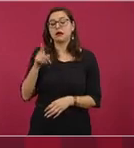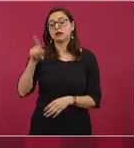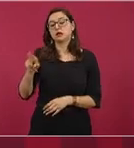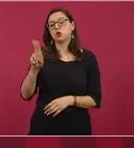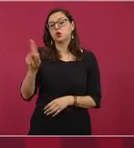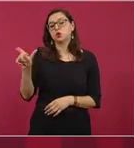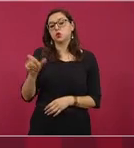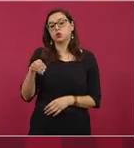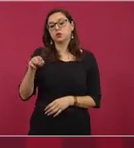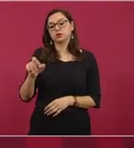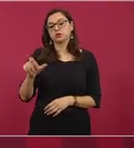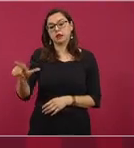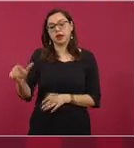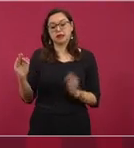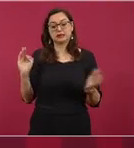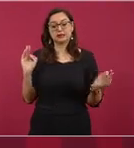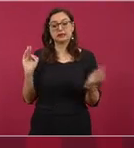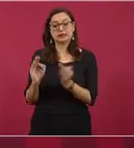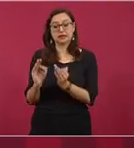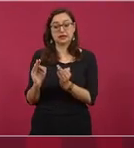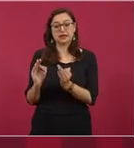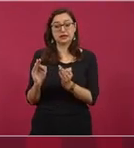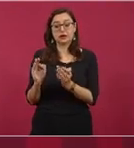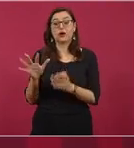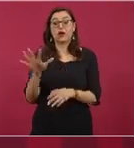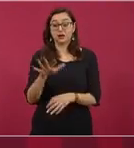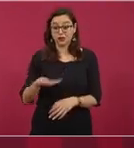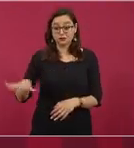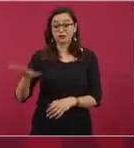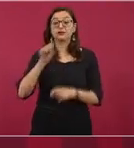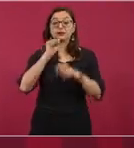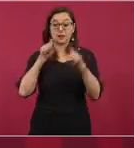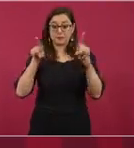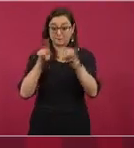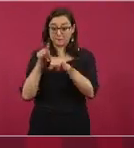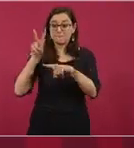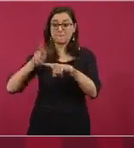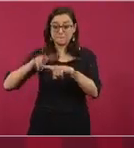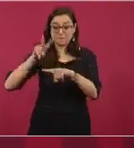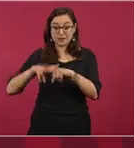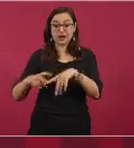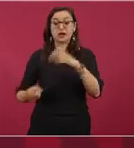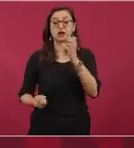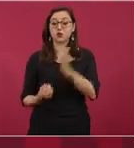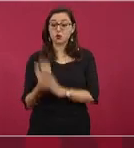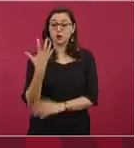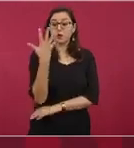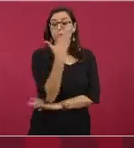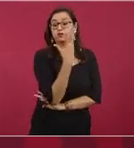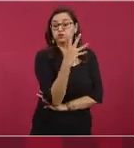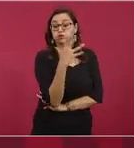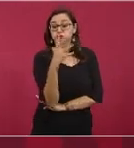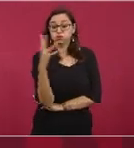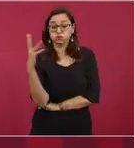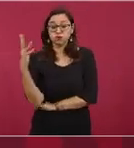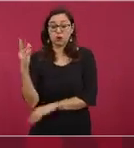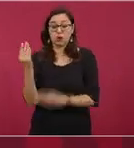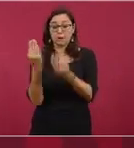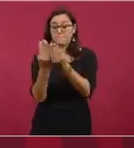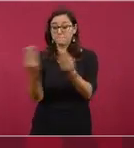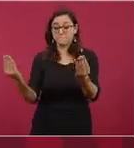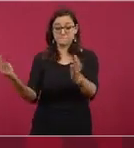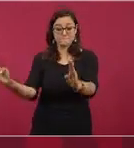se va a crear el nuevo Uxmal, también se va a reforestar, se va a abardear todo